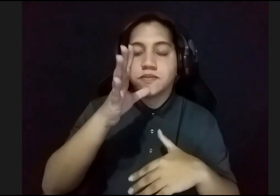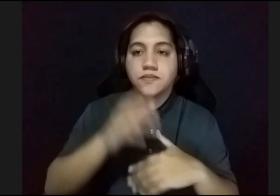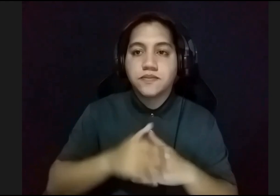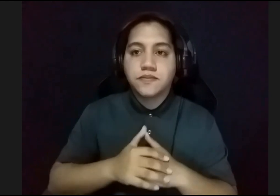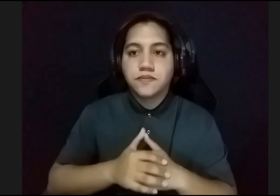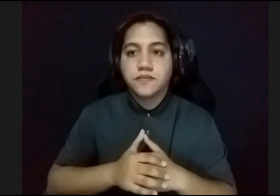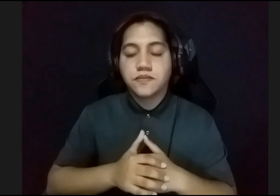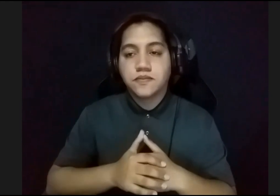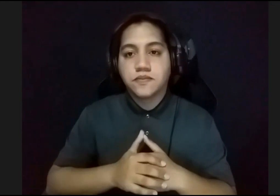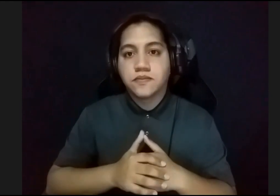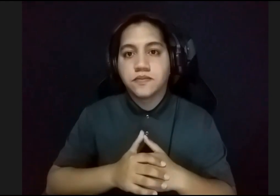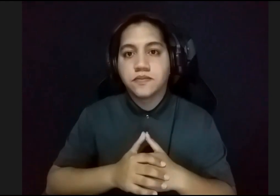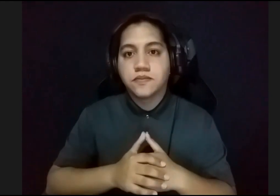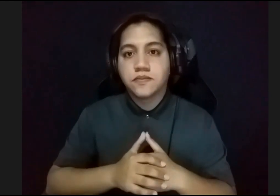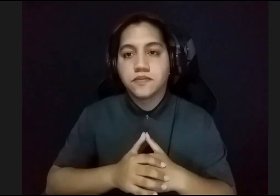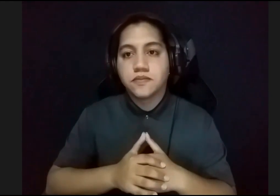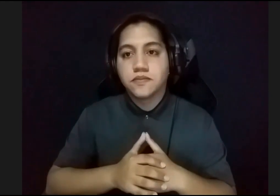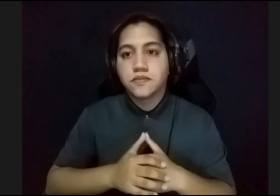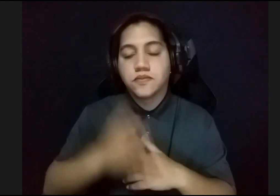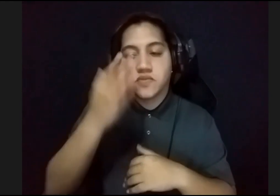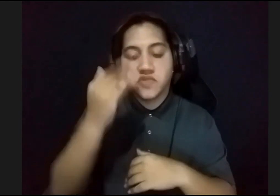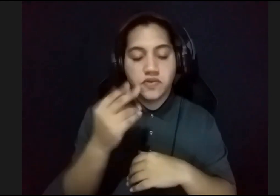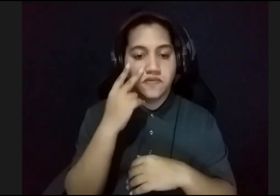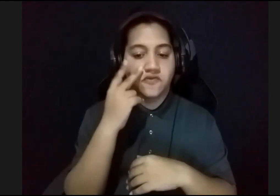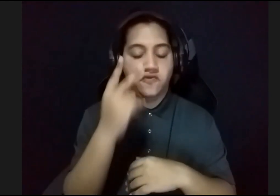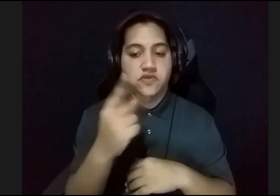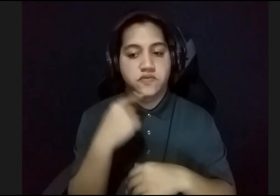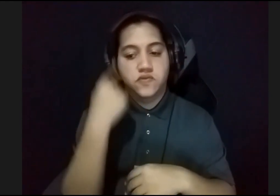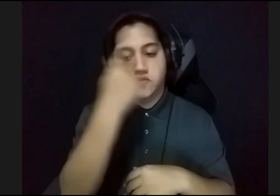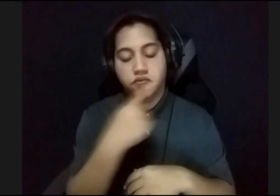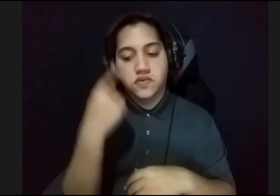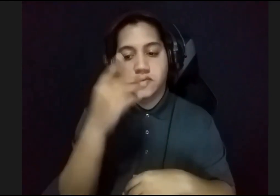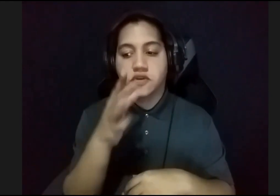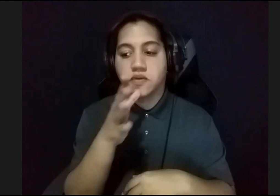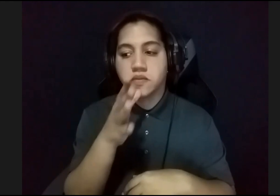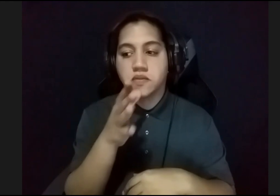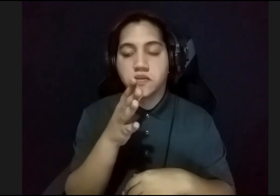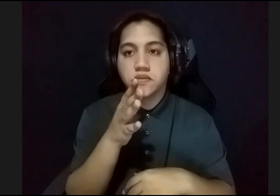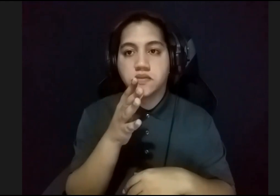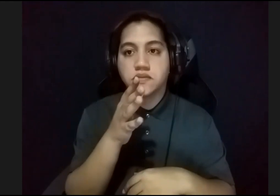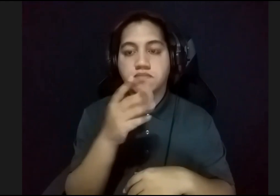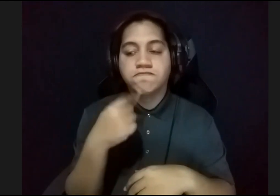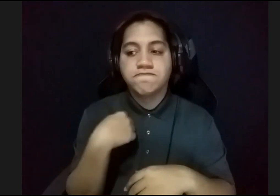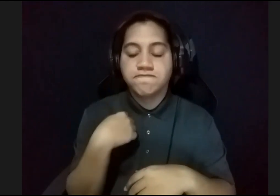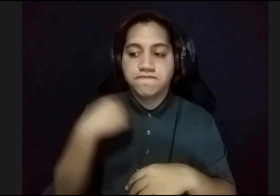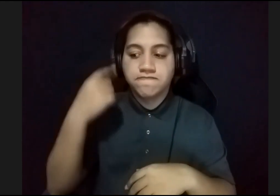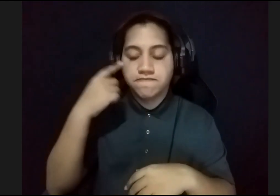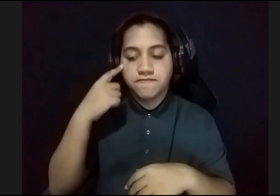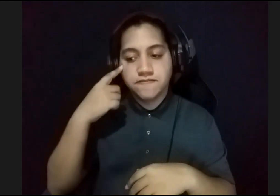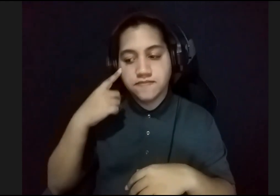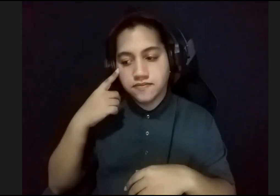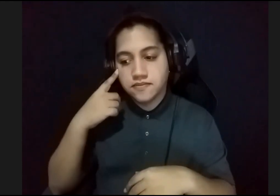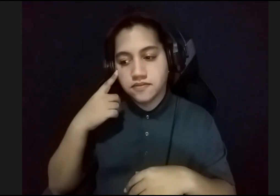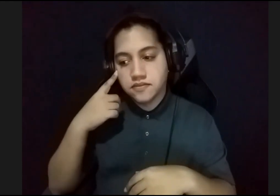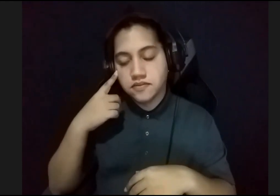Porque definitivamente, cuando uno mira, el rostro de su madre, yo creo que, figurativamente,